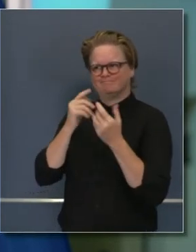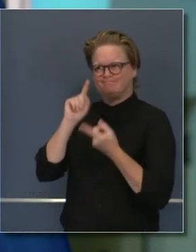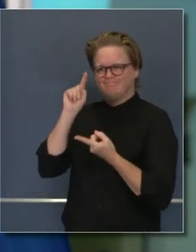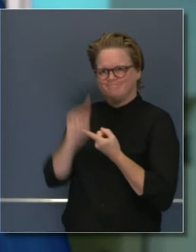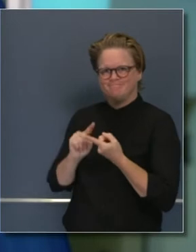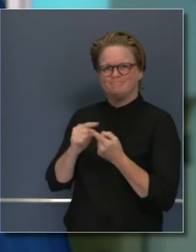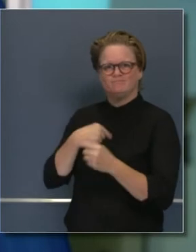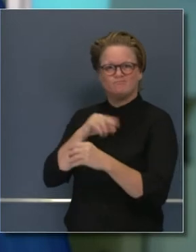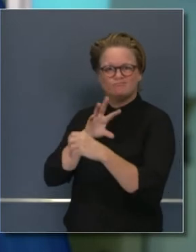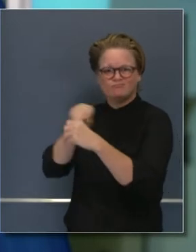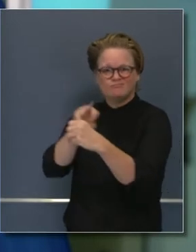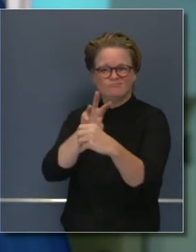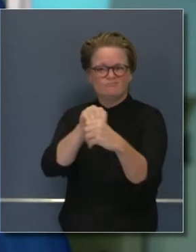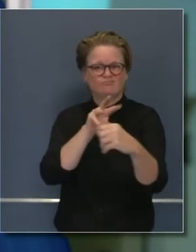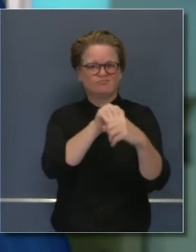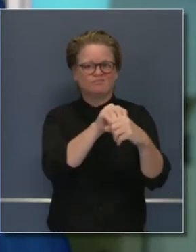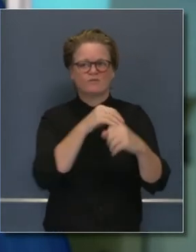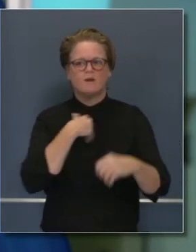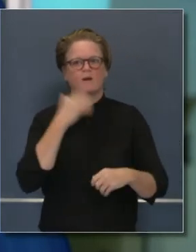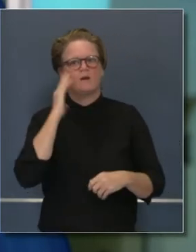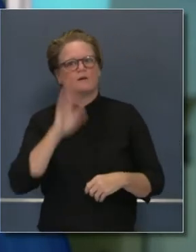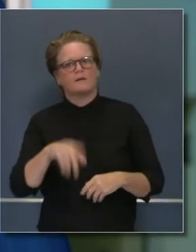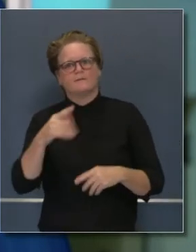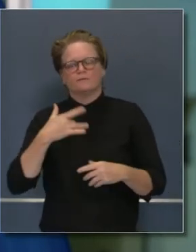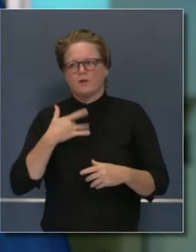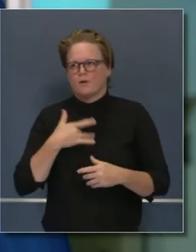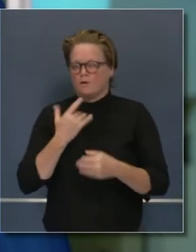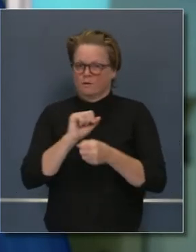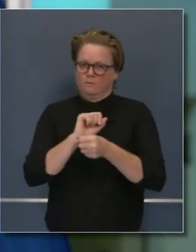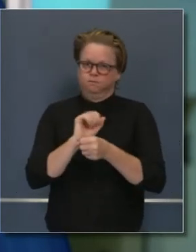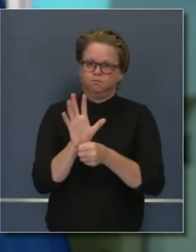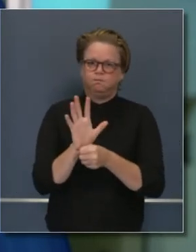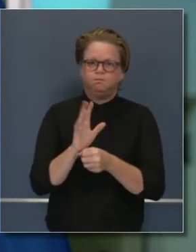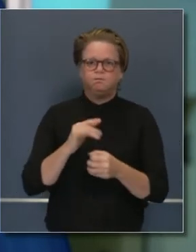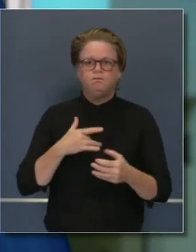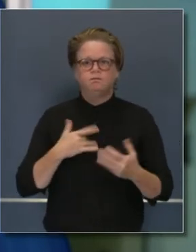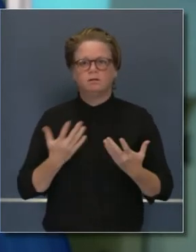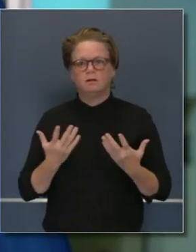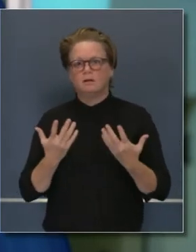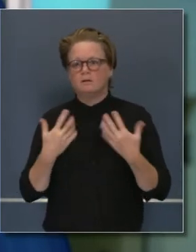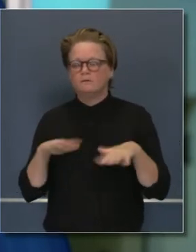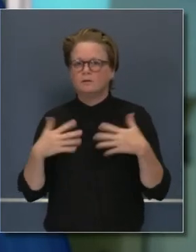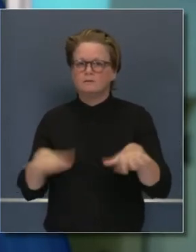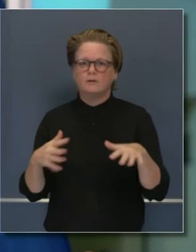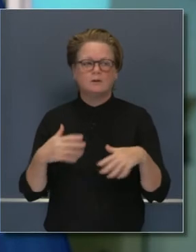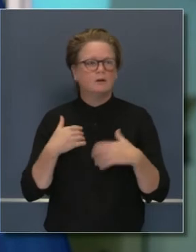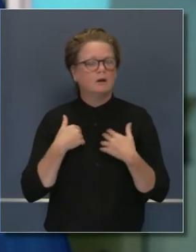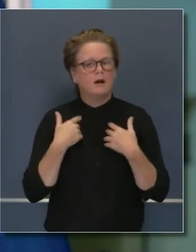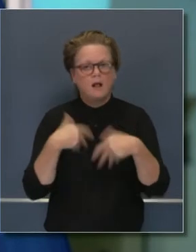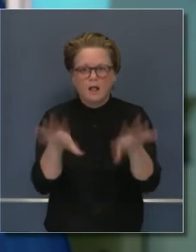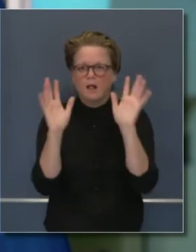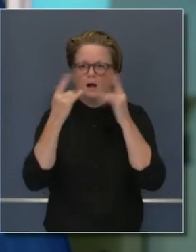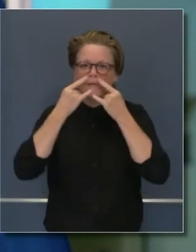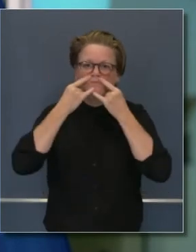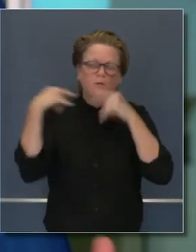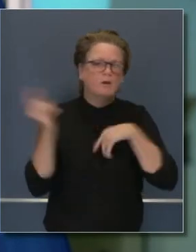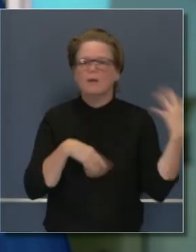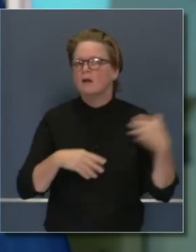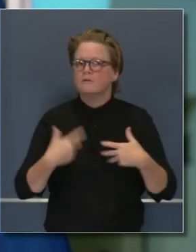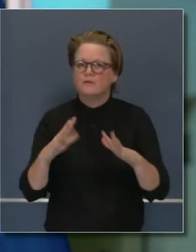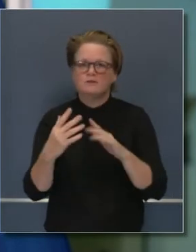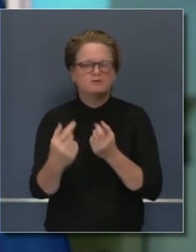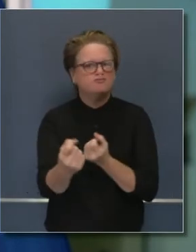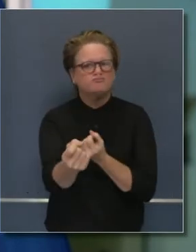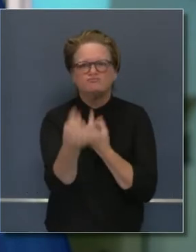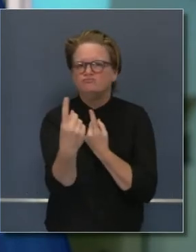otras personas. Lo digo en serio. Pero sí es muy cansado la fatiga de COVID. Y yo también soy humano